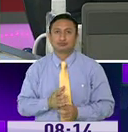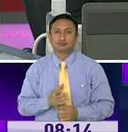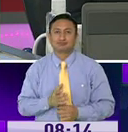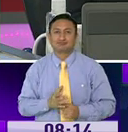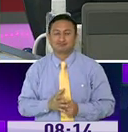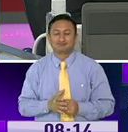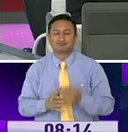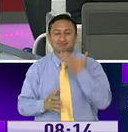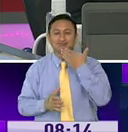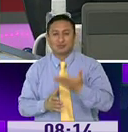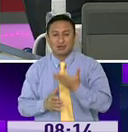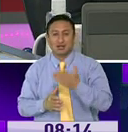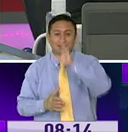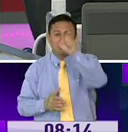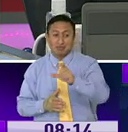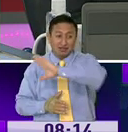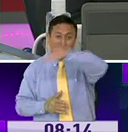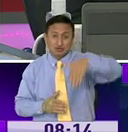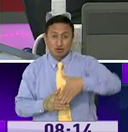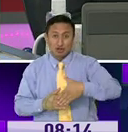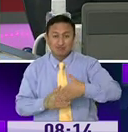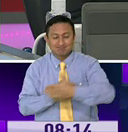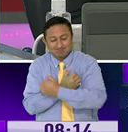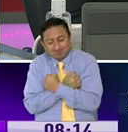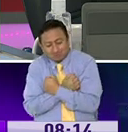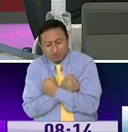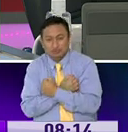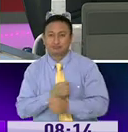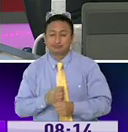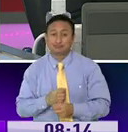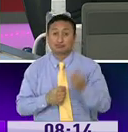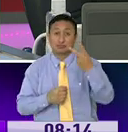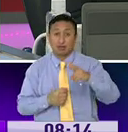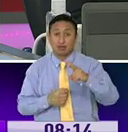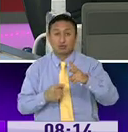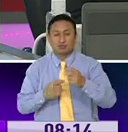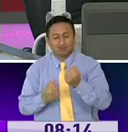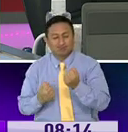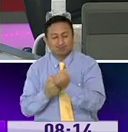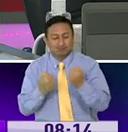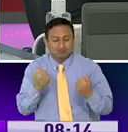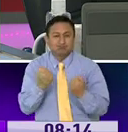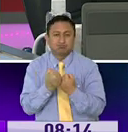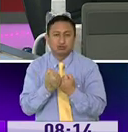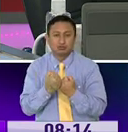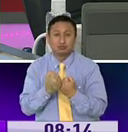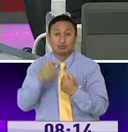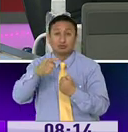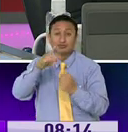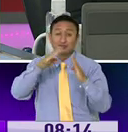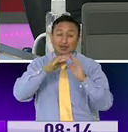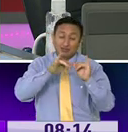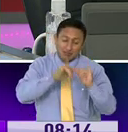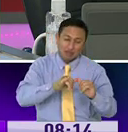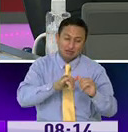Muchísimas gracias y un saludo a toda la ciudadanía que nos escucha y sobre todo pónganle fuerza, pónganle ganas, quédense en sus casas que vamos a salir adelante. Gracias. Gracias.